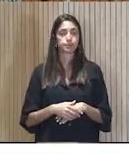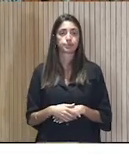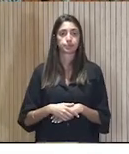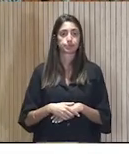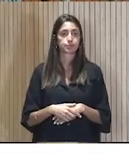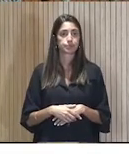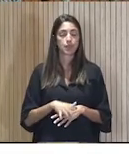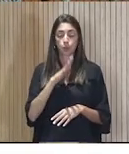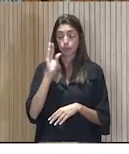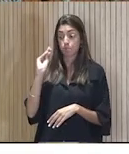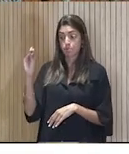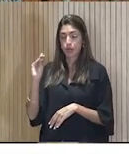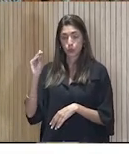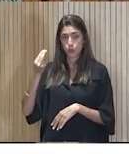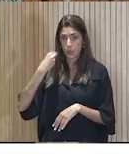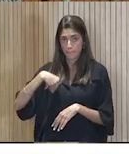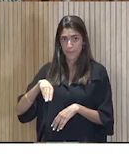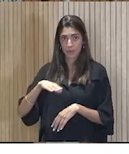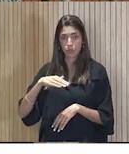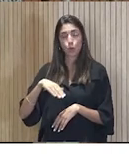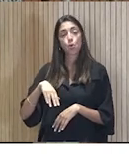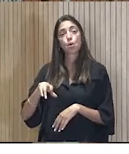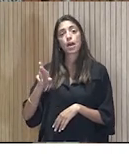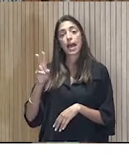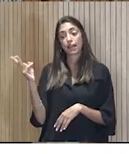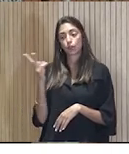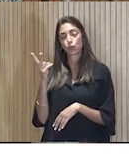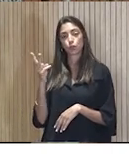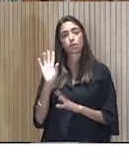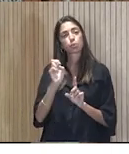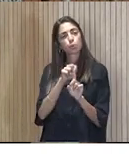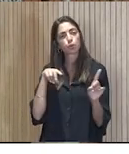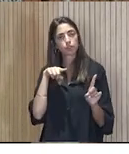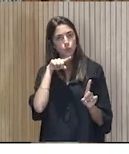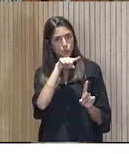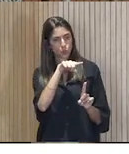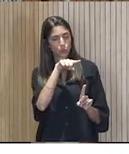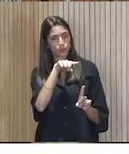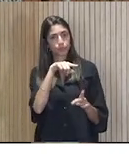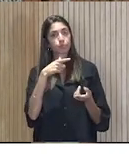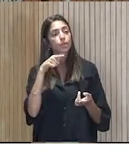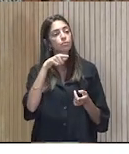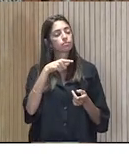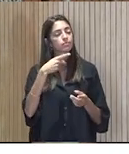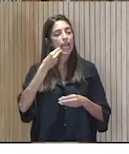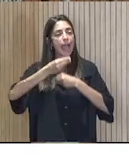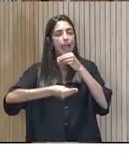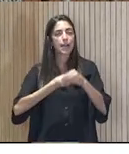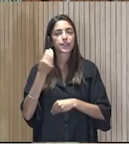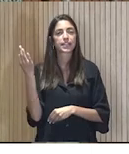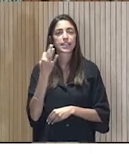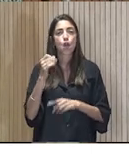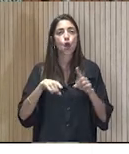Te pregunto lo mismo que a Rubén y a Javier, pero desde tu perspectiva, ¿qué hacer para mejorar esa